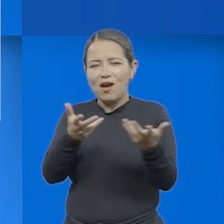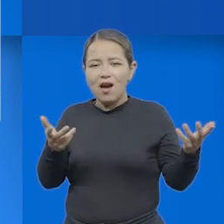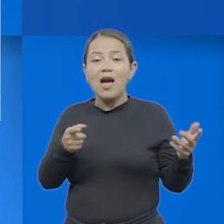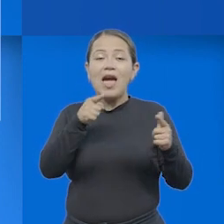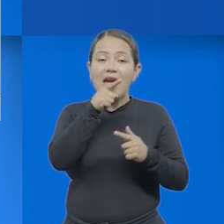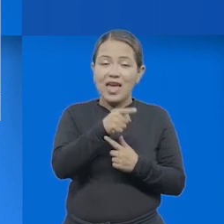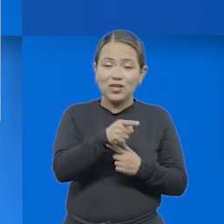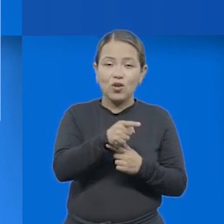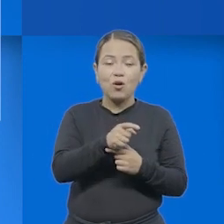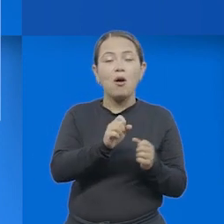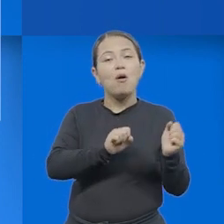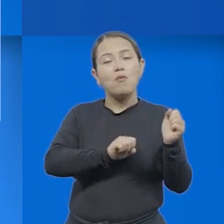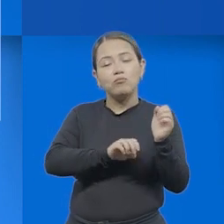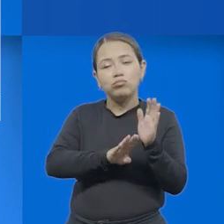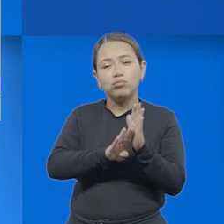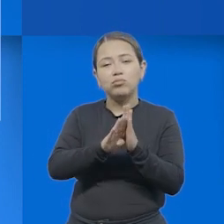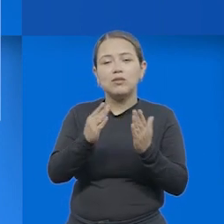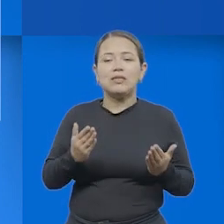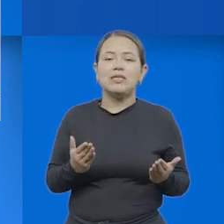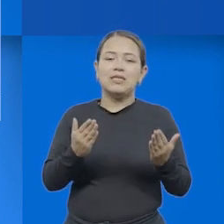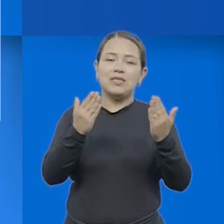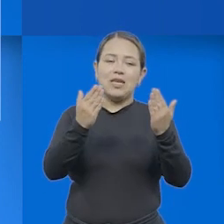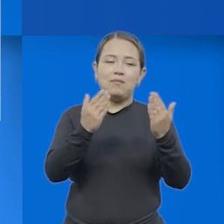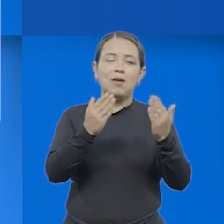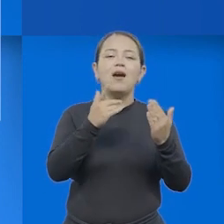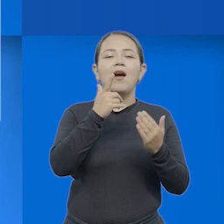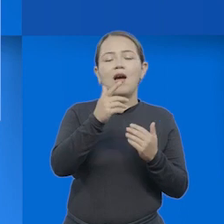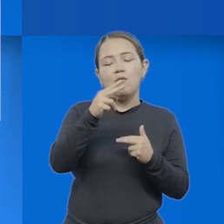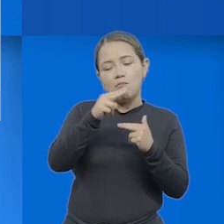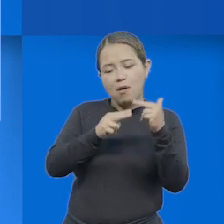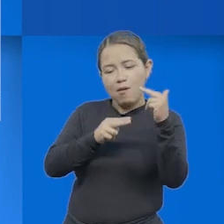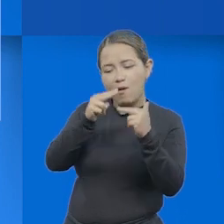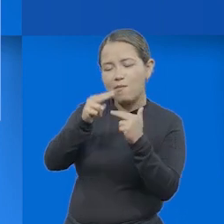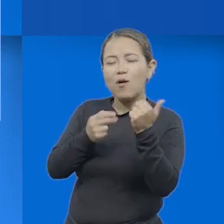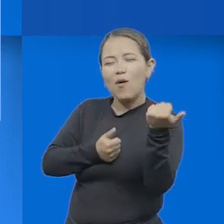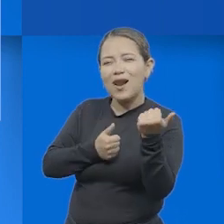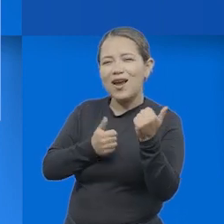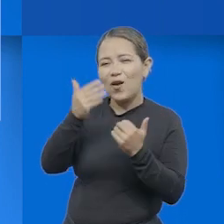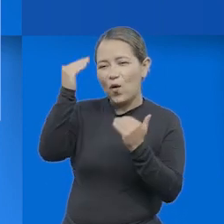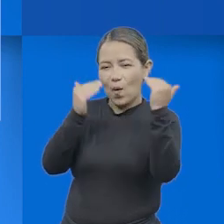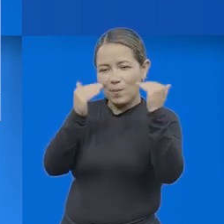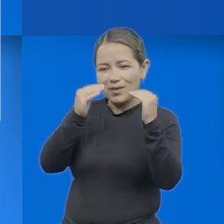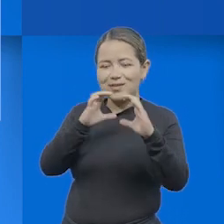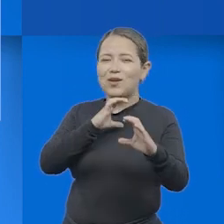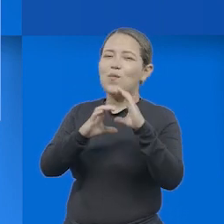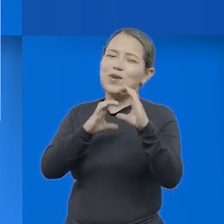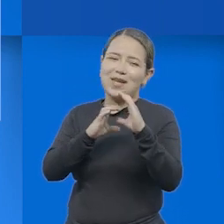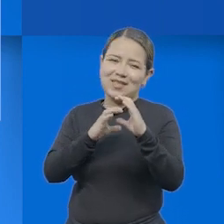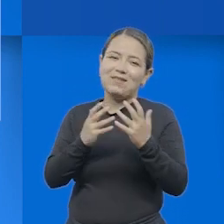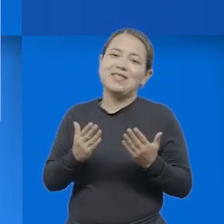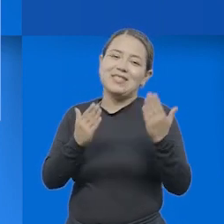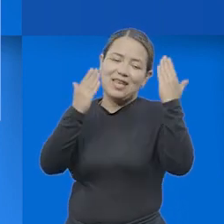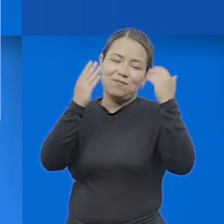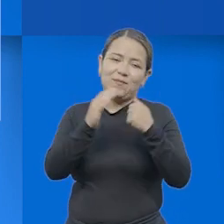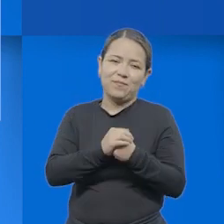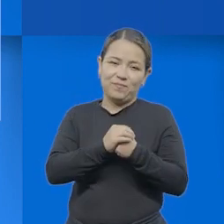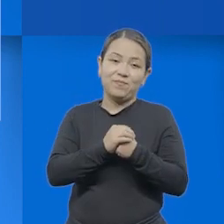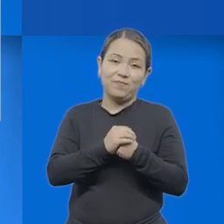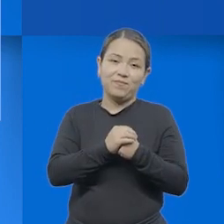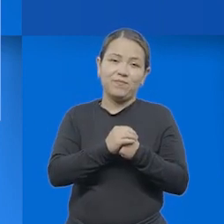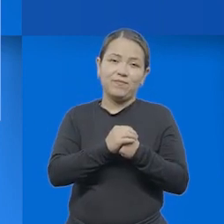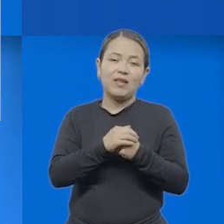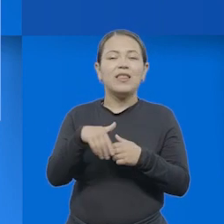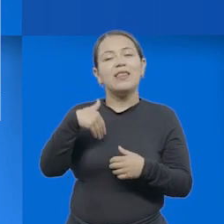todas estas locuciones confluyan en la construcción de una competencia comunicativa enmarcada en un contexto, que